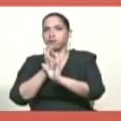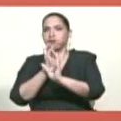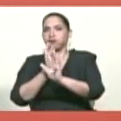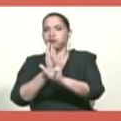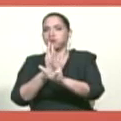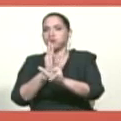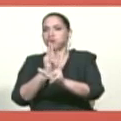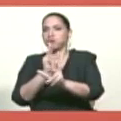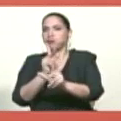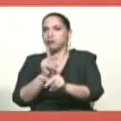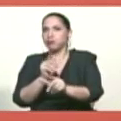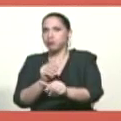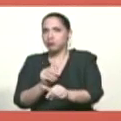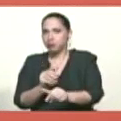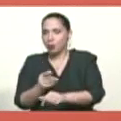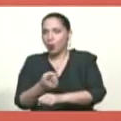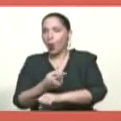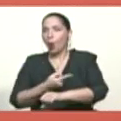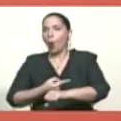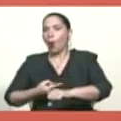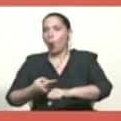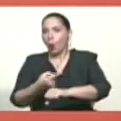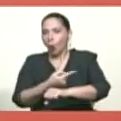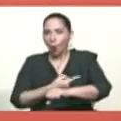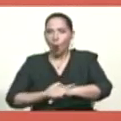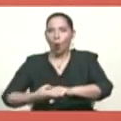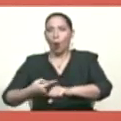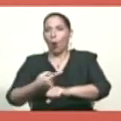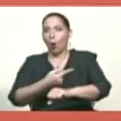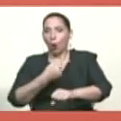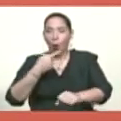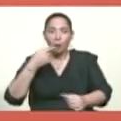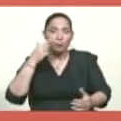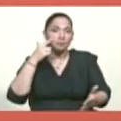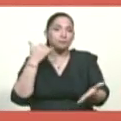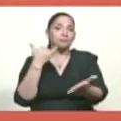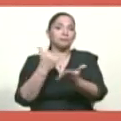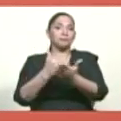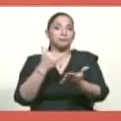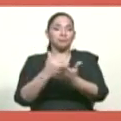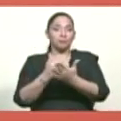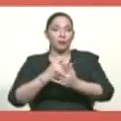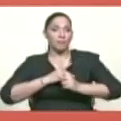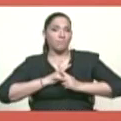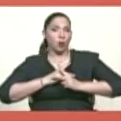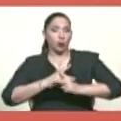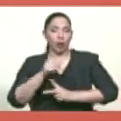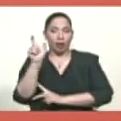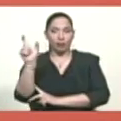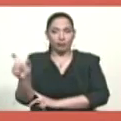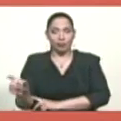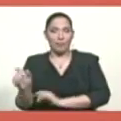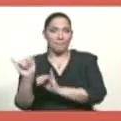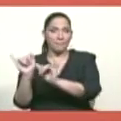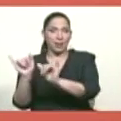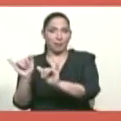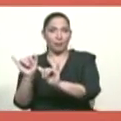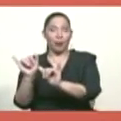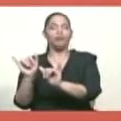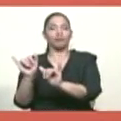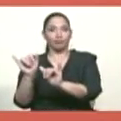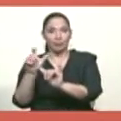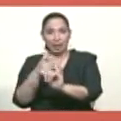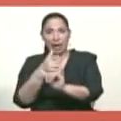testimonio, son horas y horas y horas de testimonio voluntario del señor Osvaldo García Palomo,